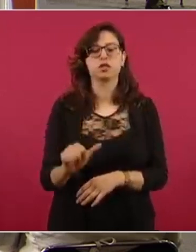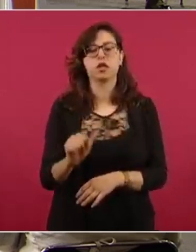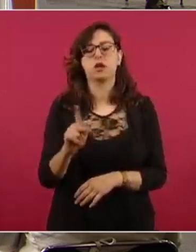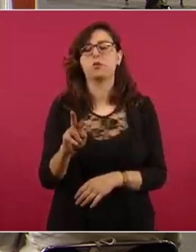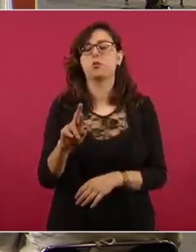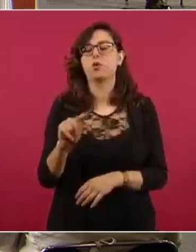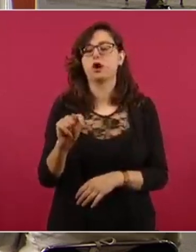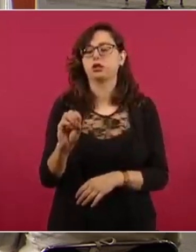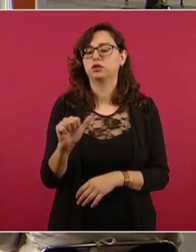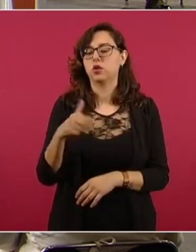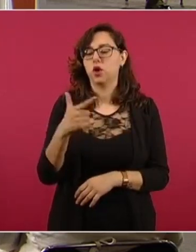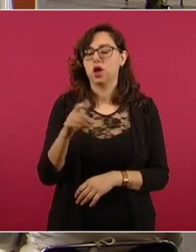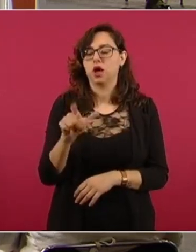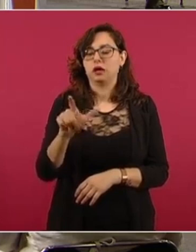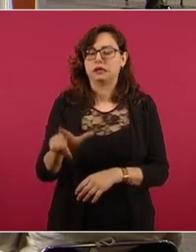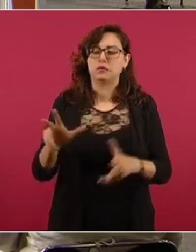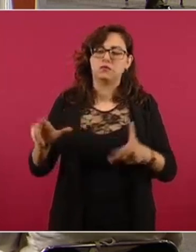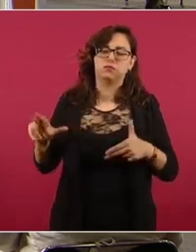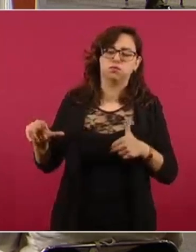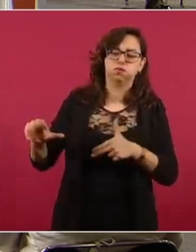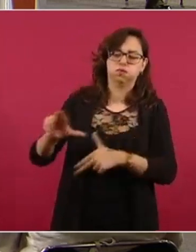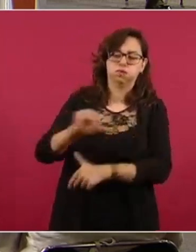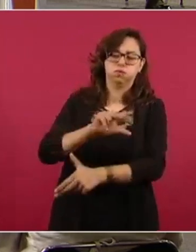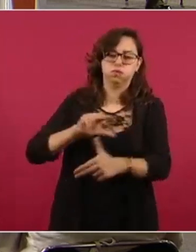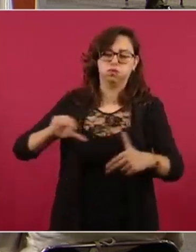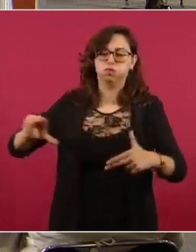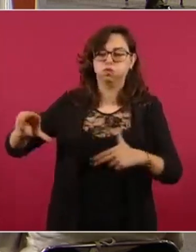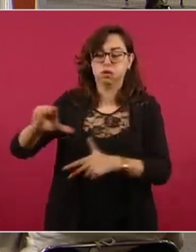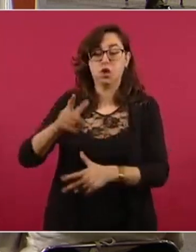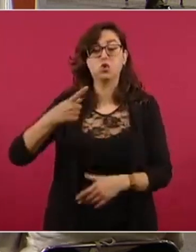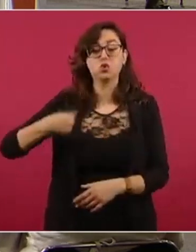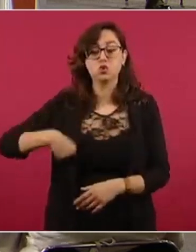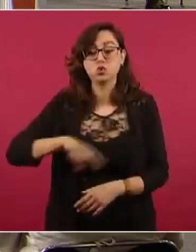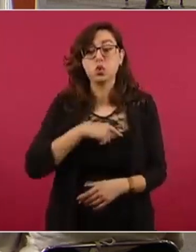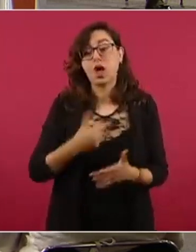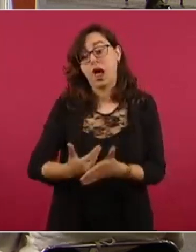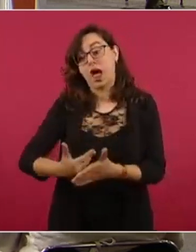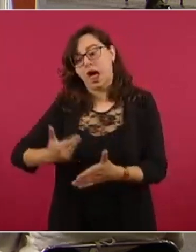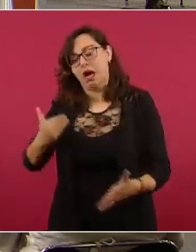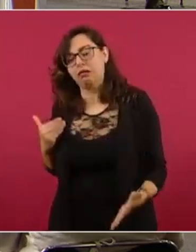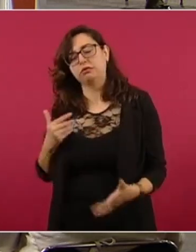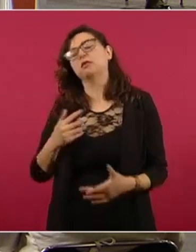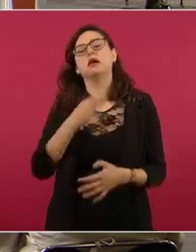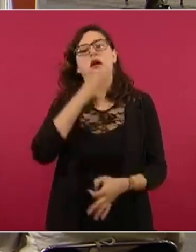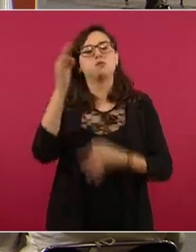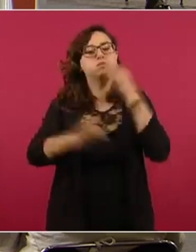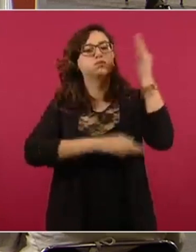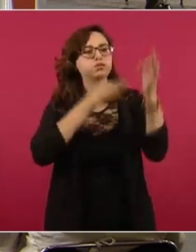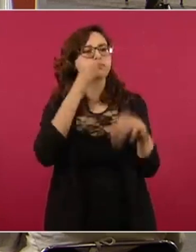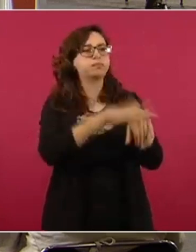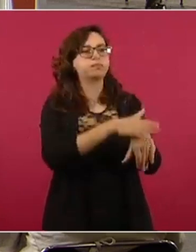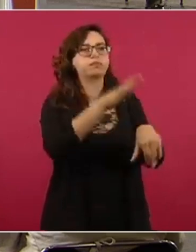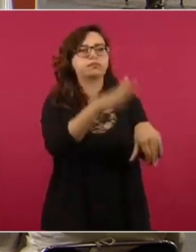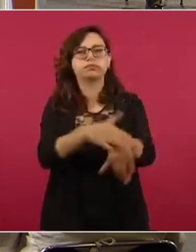Hemos estado trabajando muy de cerca, haciendo perifoneo y advirtiendo a la población de tomar medidas